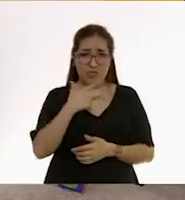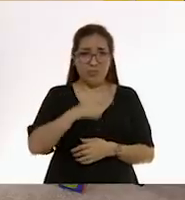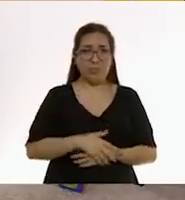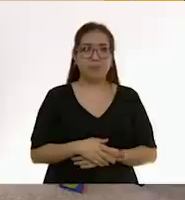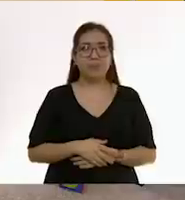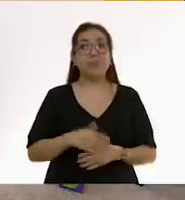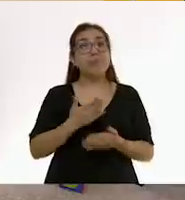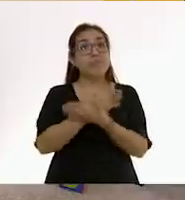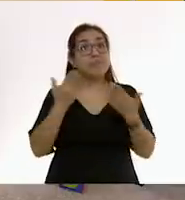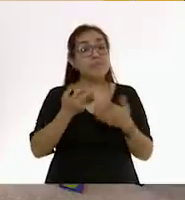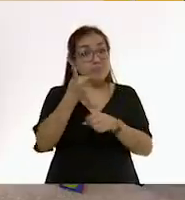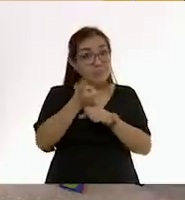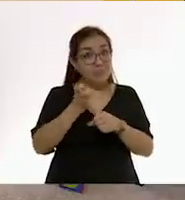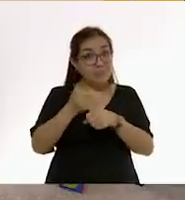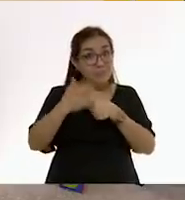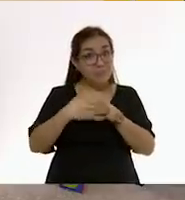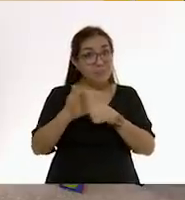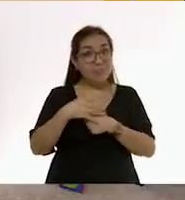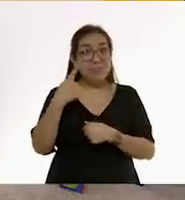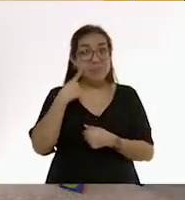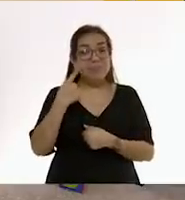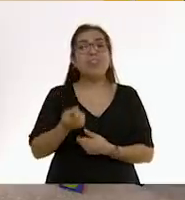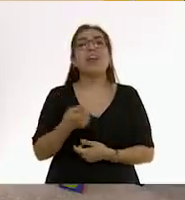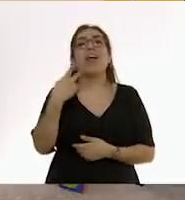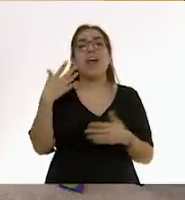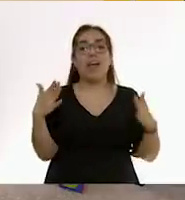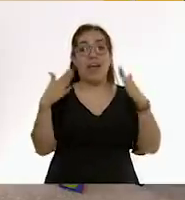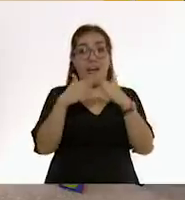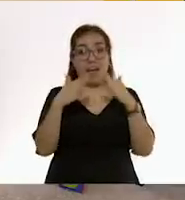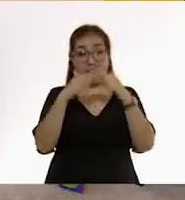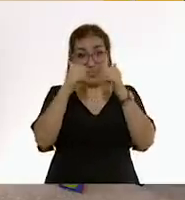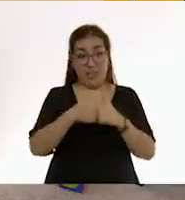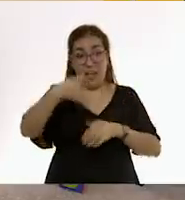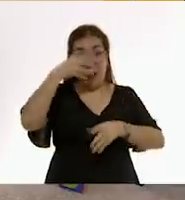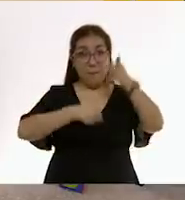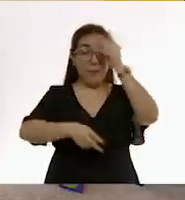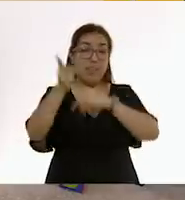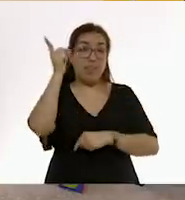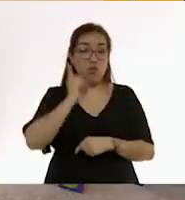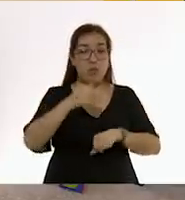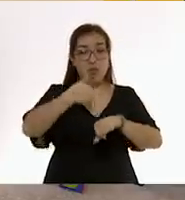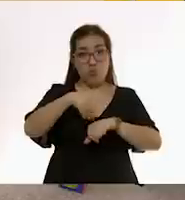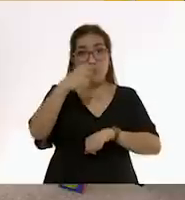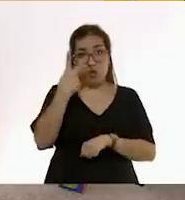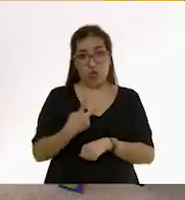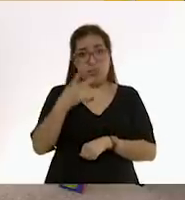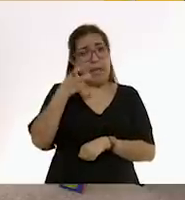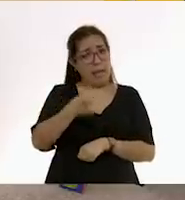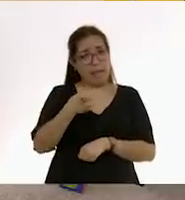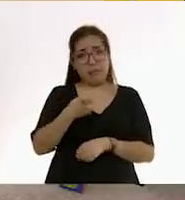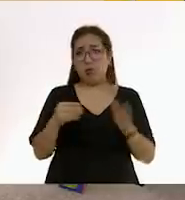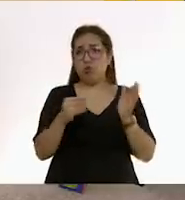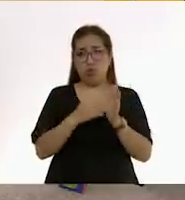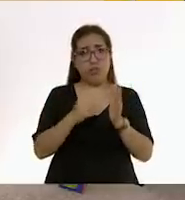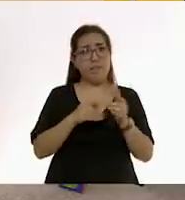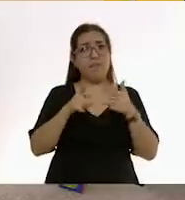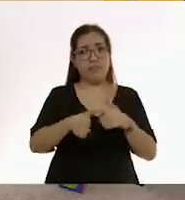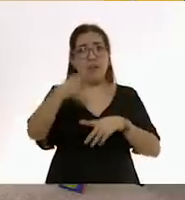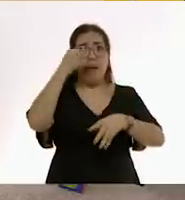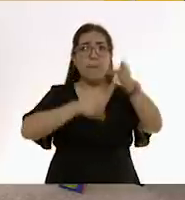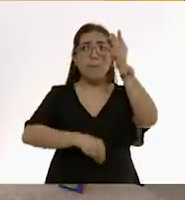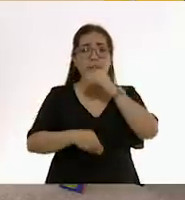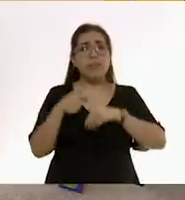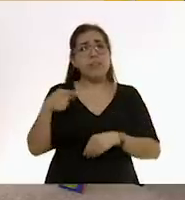Ahora te invito a ver Aprende a dormir 2, en donde podremos seguir aprendiendo sobre la importancia del sueño del bebé,